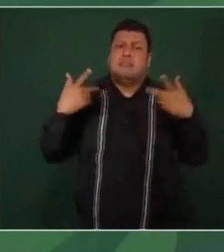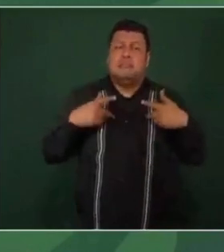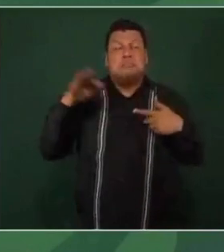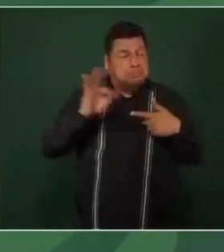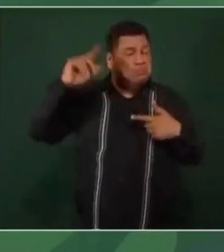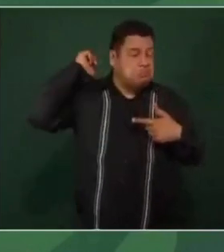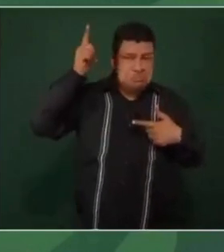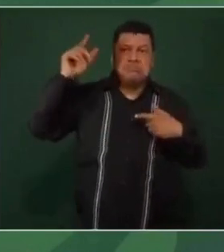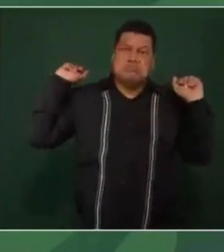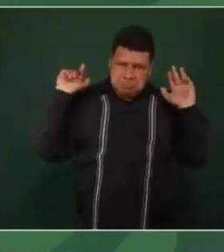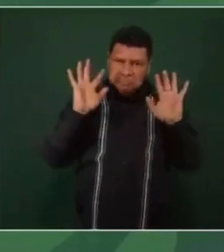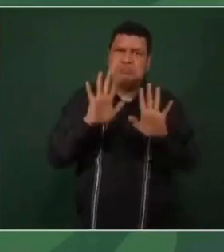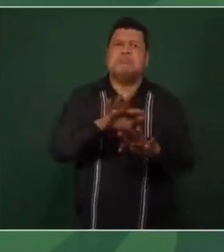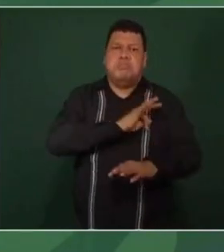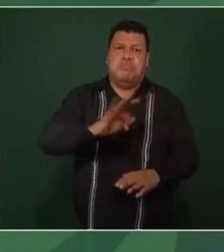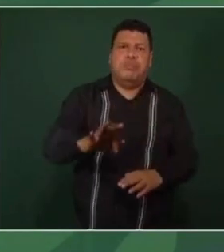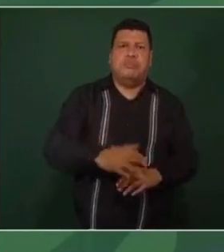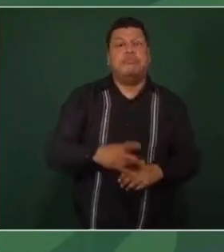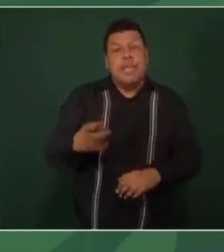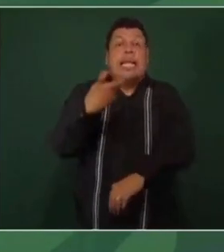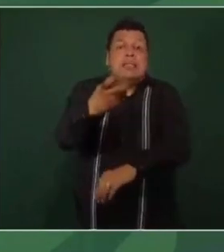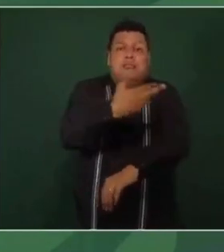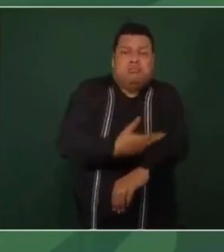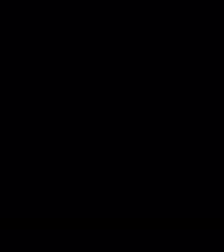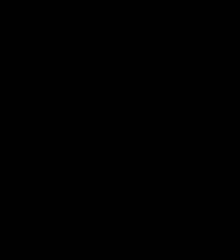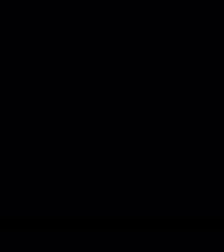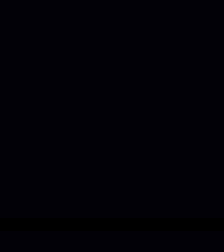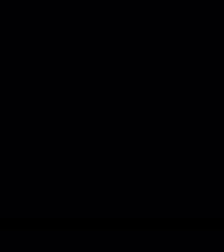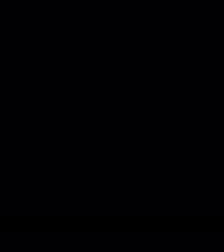Eso es lo que estamos llevando a cabo. Ese es el plan.